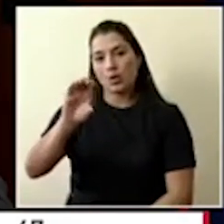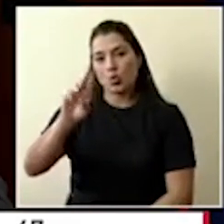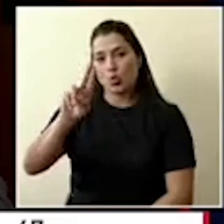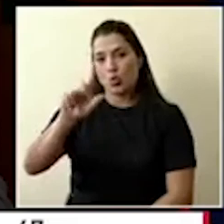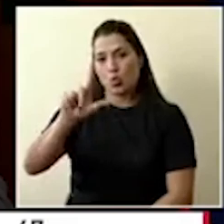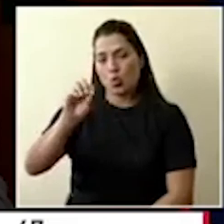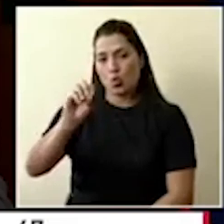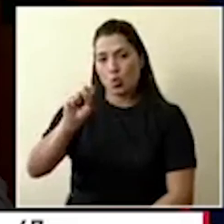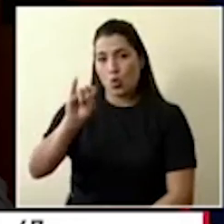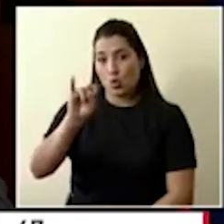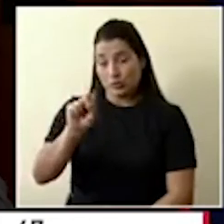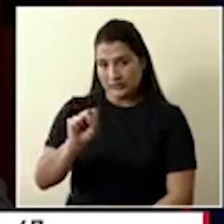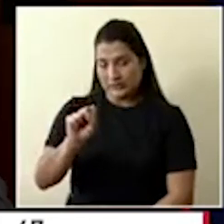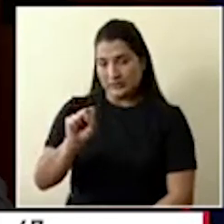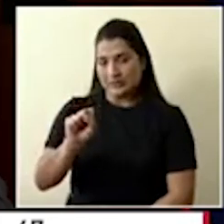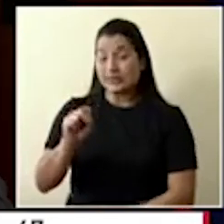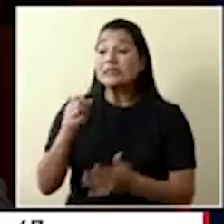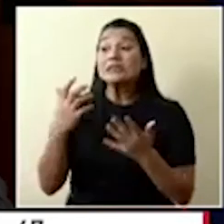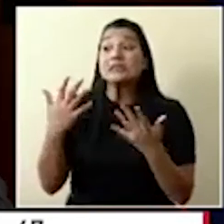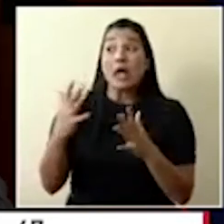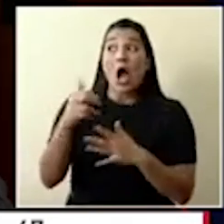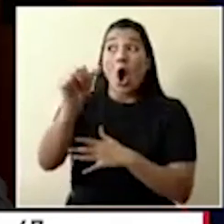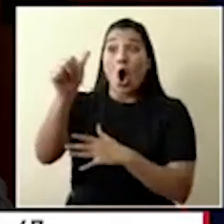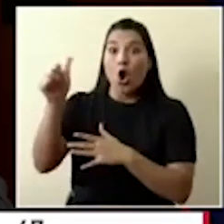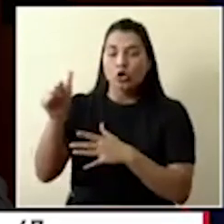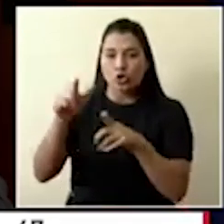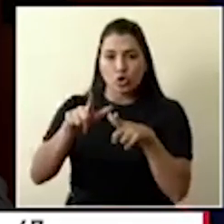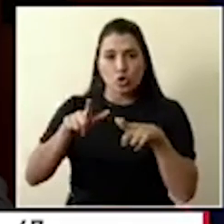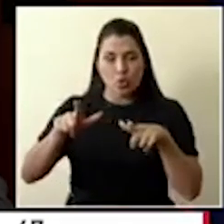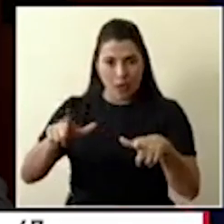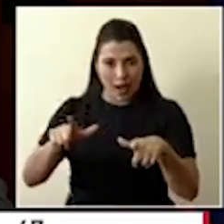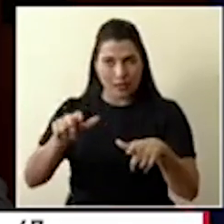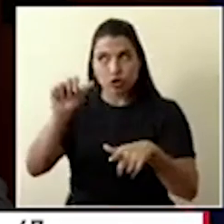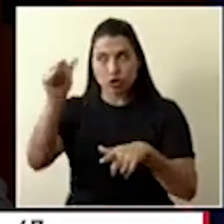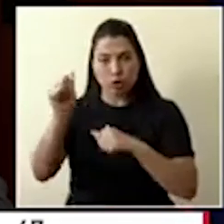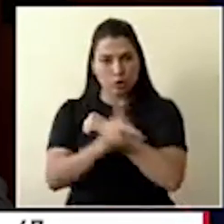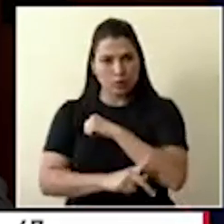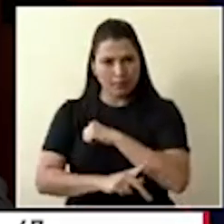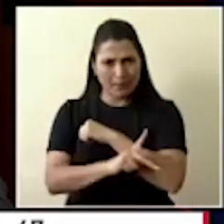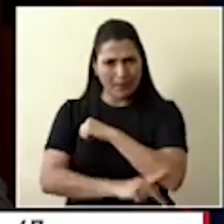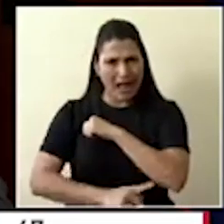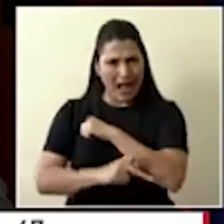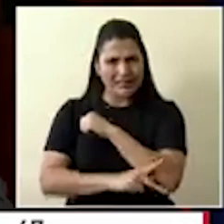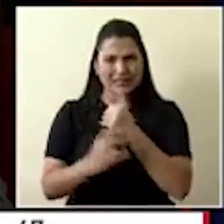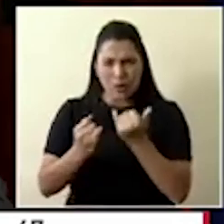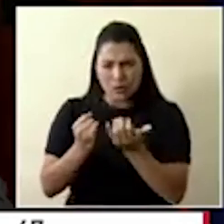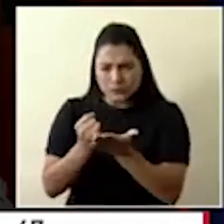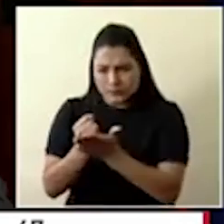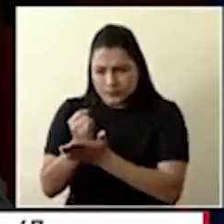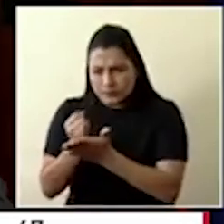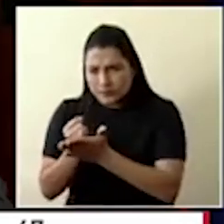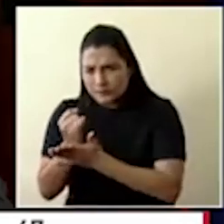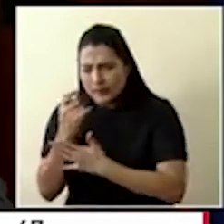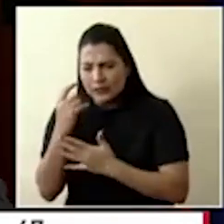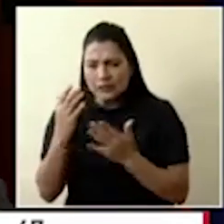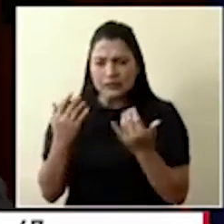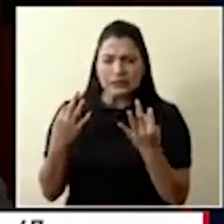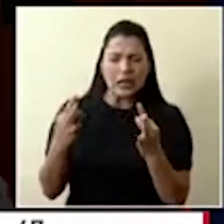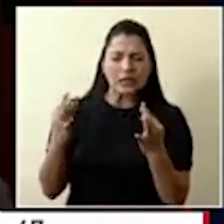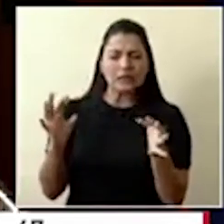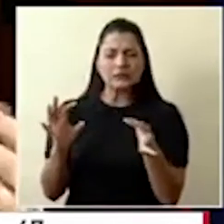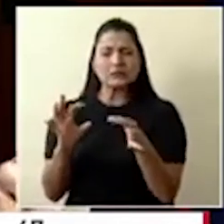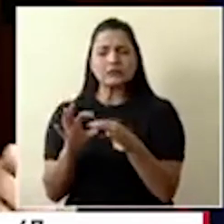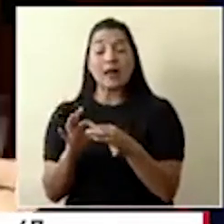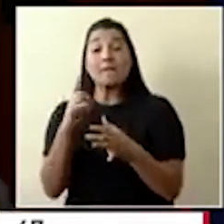algunos estudios que se están llevando a cabo en diferentes partes del mundo que tratan de relacionar el uso de esa BCG de forma